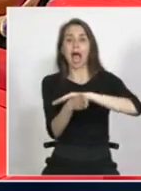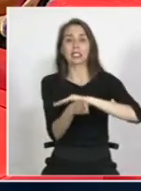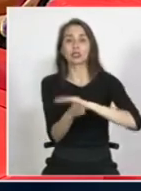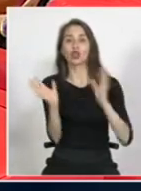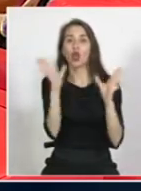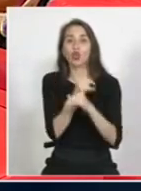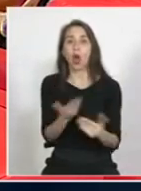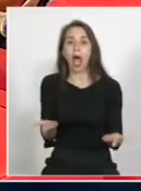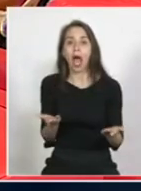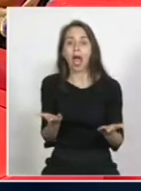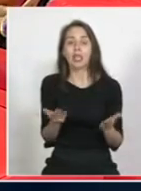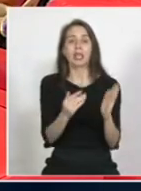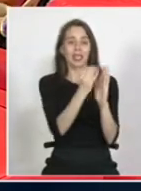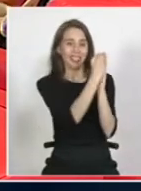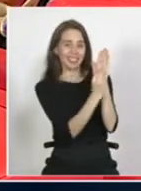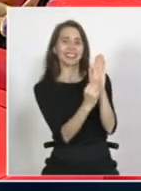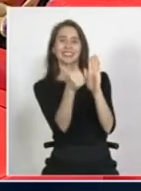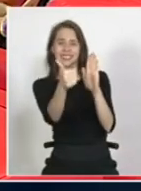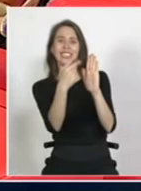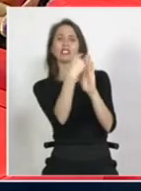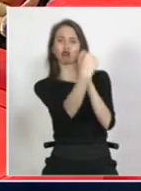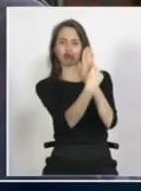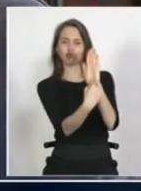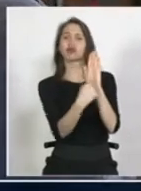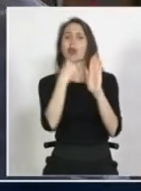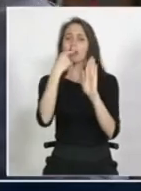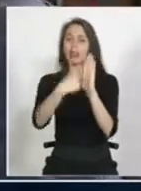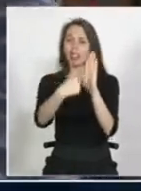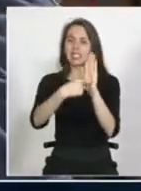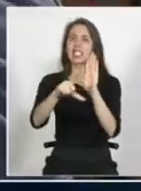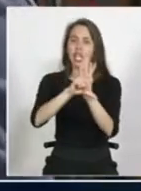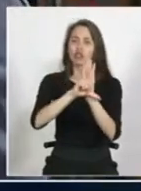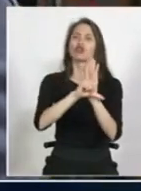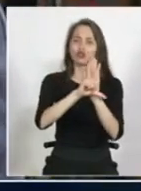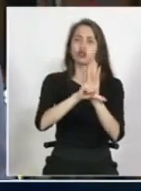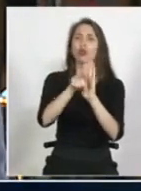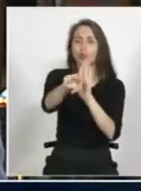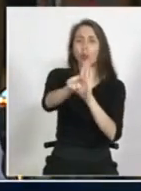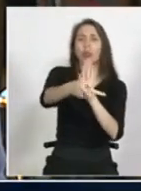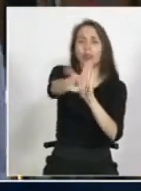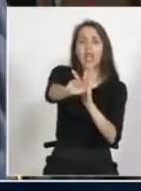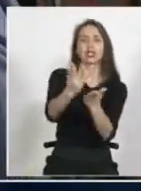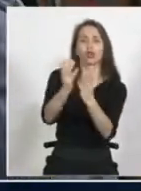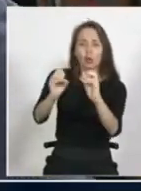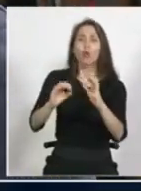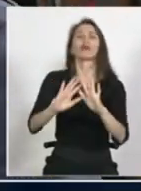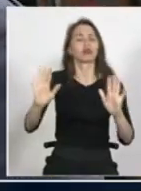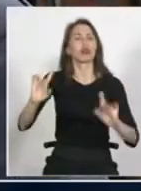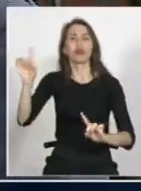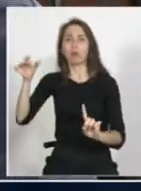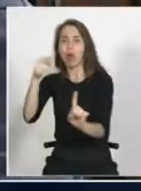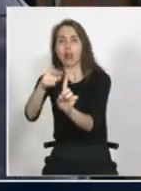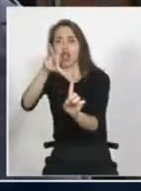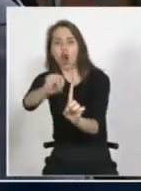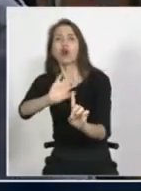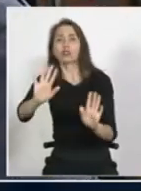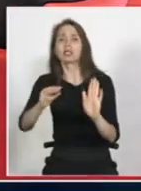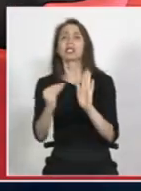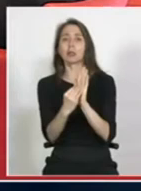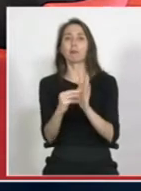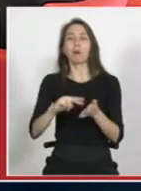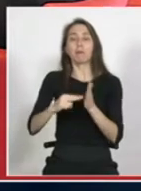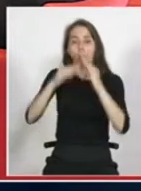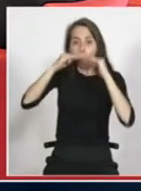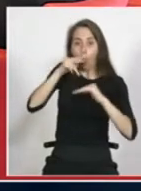no a lo que dice el papel no a lo que dice como la ley no, tú tienes derecho a la educación y nadie te puede decir nada no, es un problema fáctico